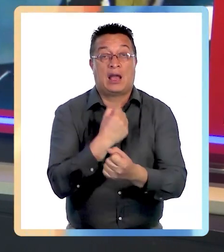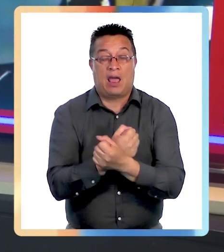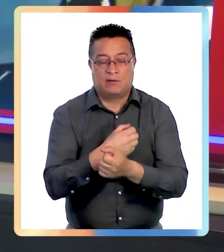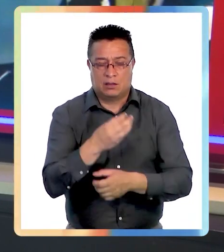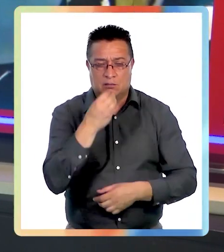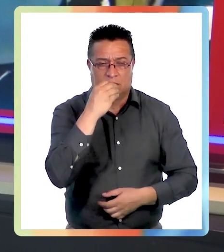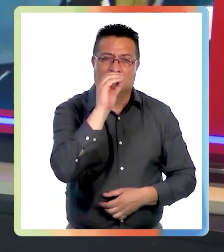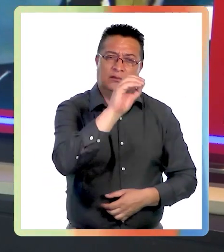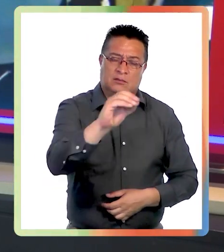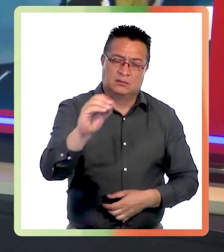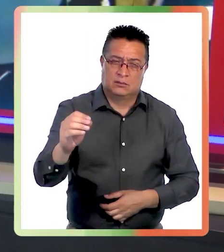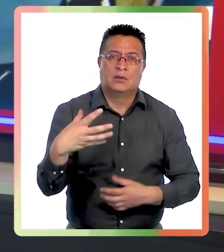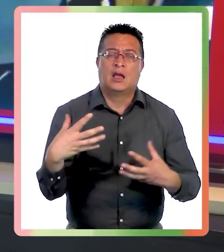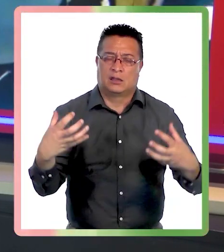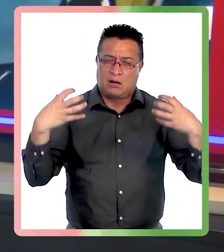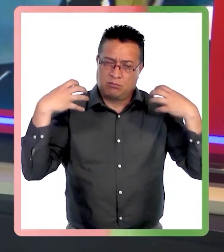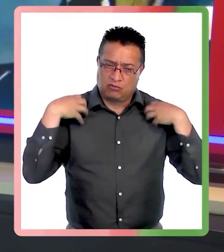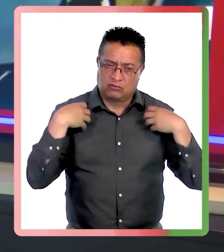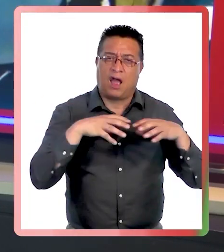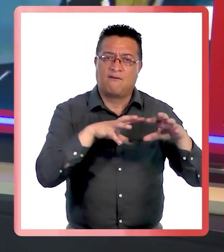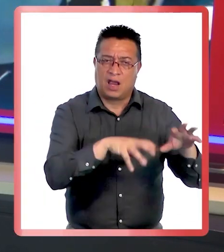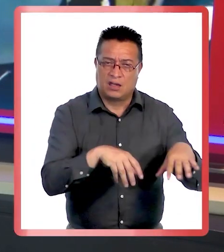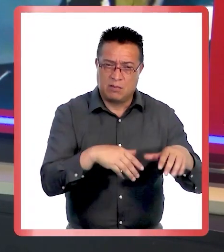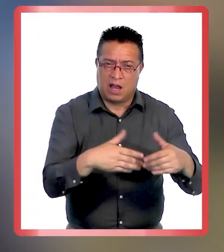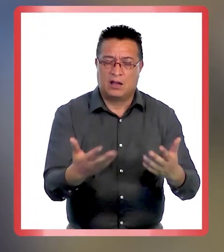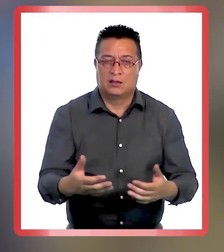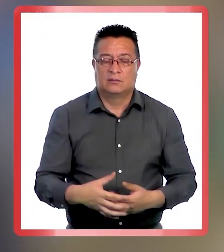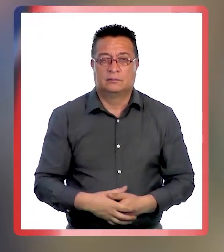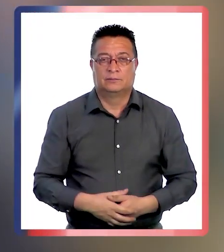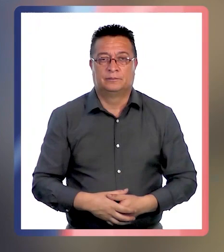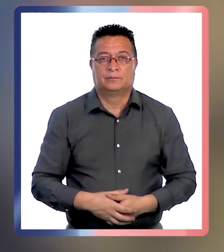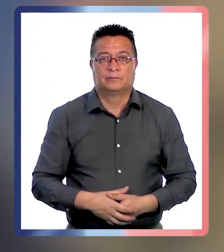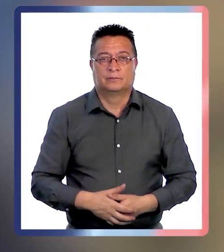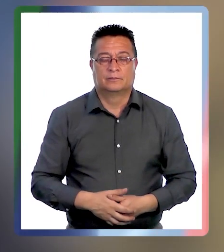Carabineros hizo un llamado a la tenencia responsable.